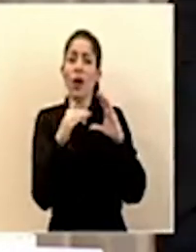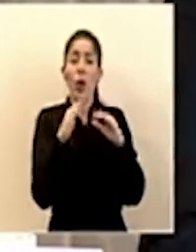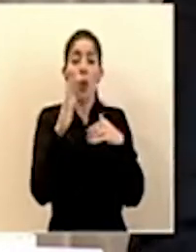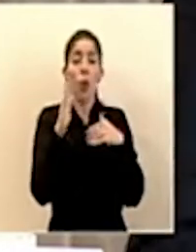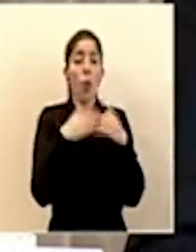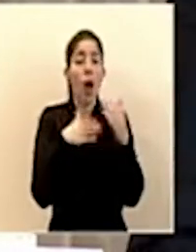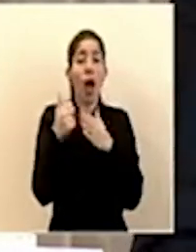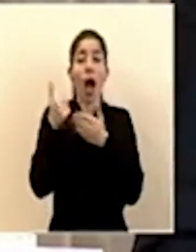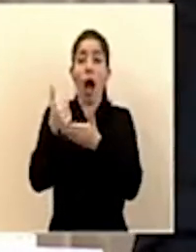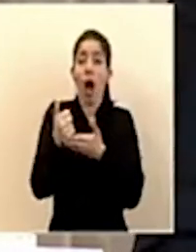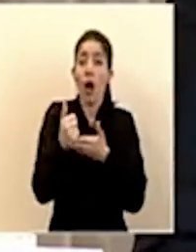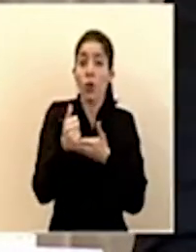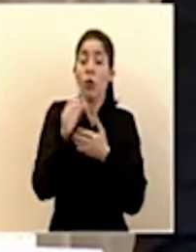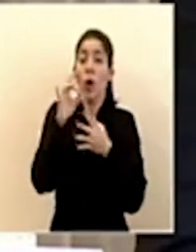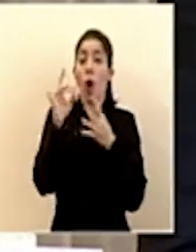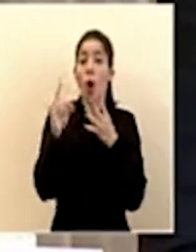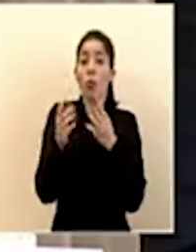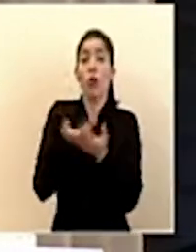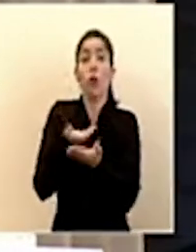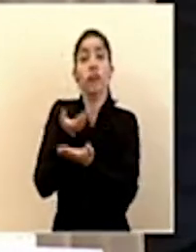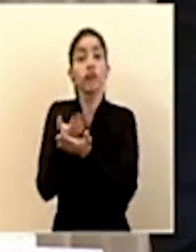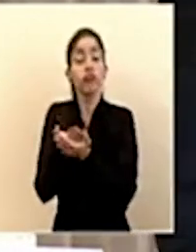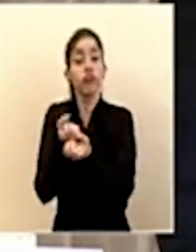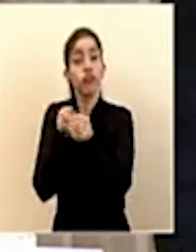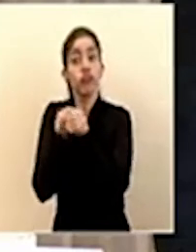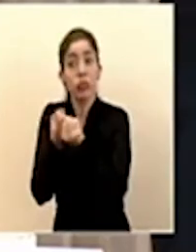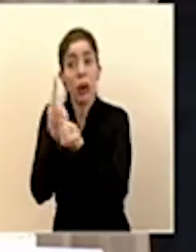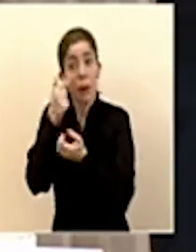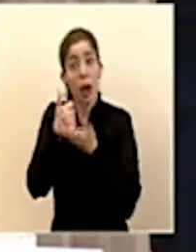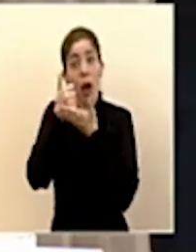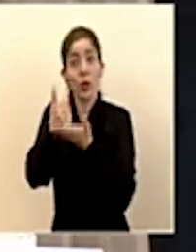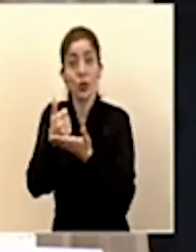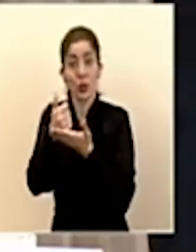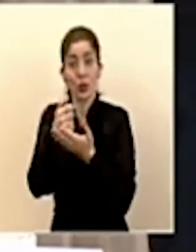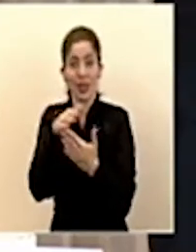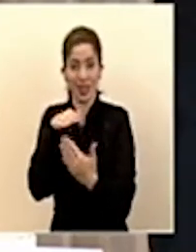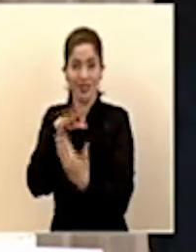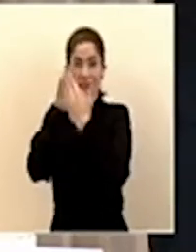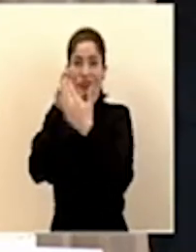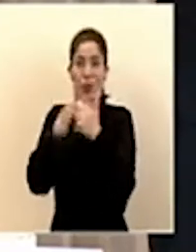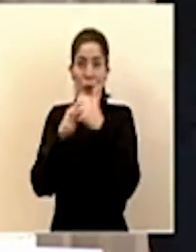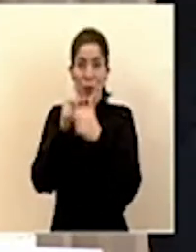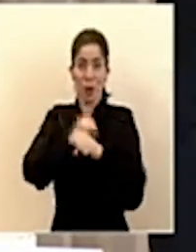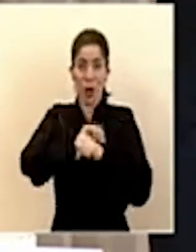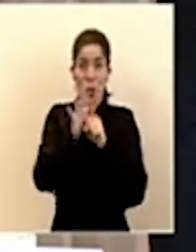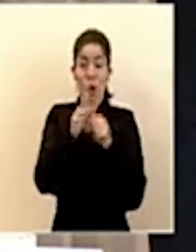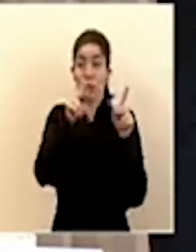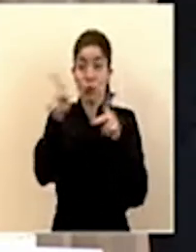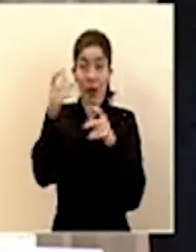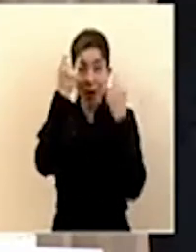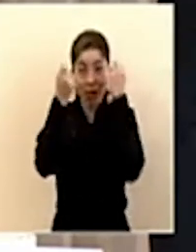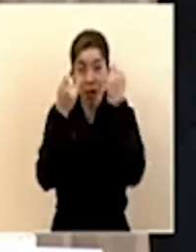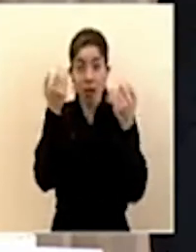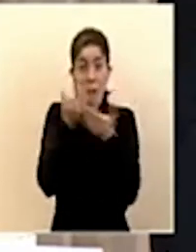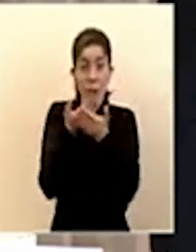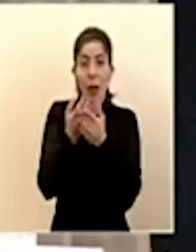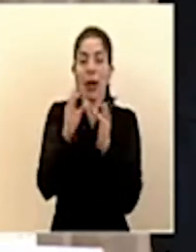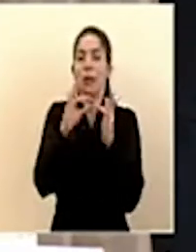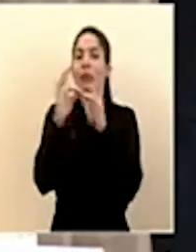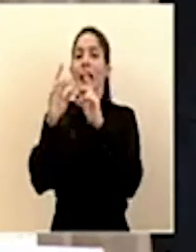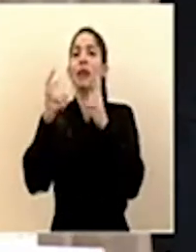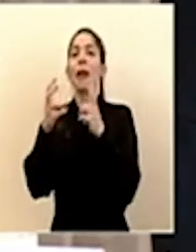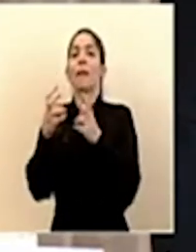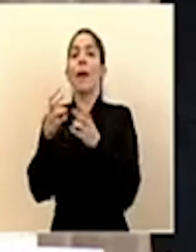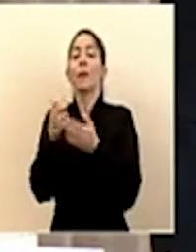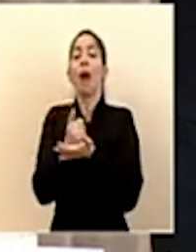ayuda todas las posibilidades de apoyo para enfrentar la crisis por COVID-19 especialmente en materia de